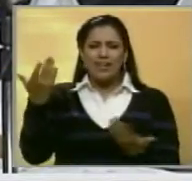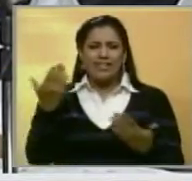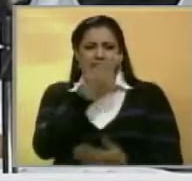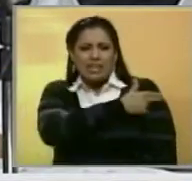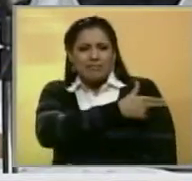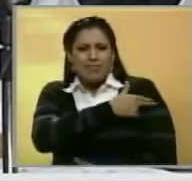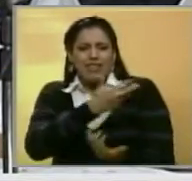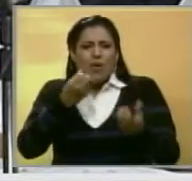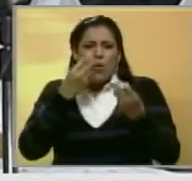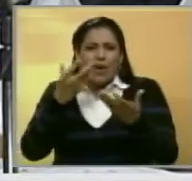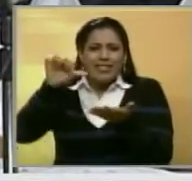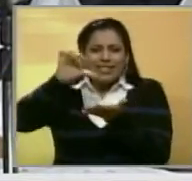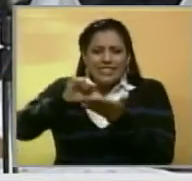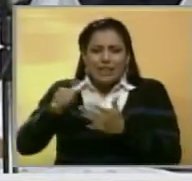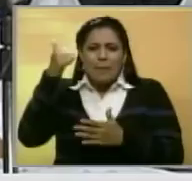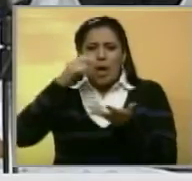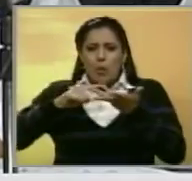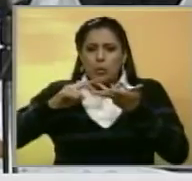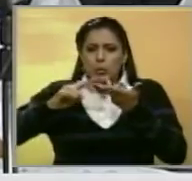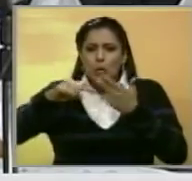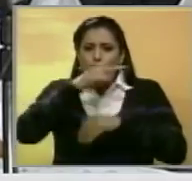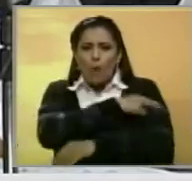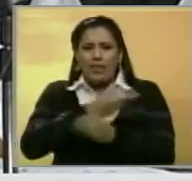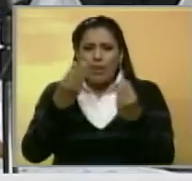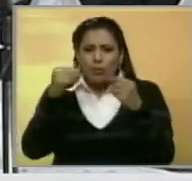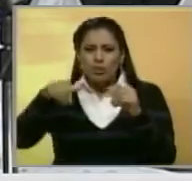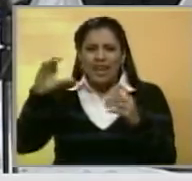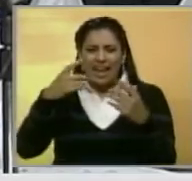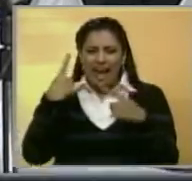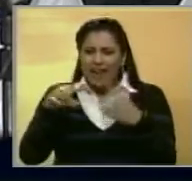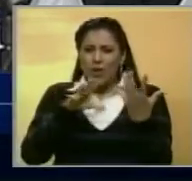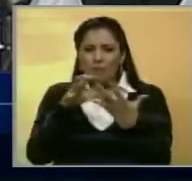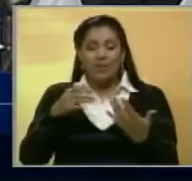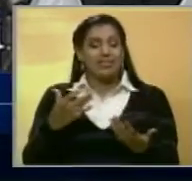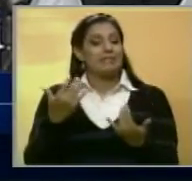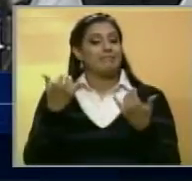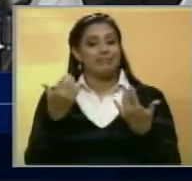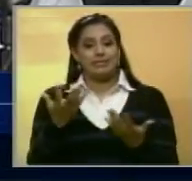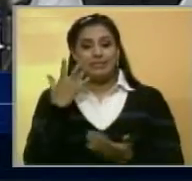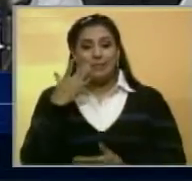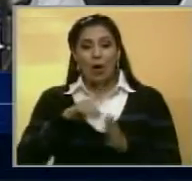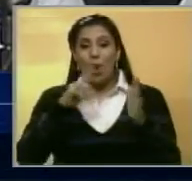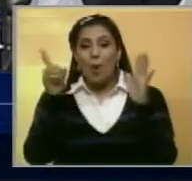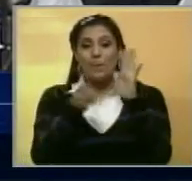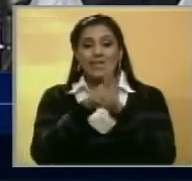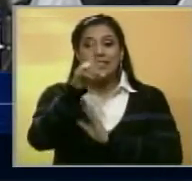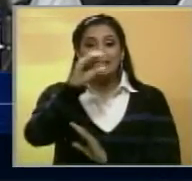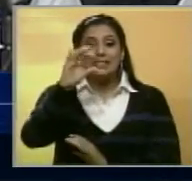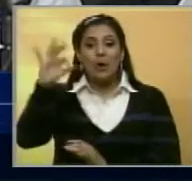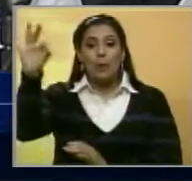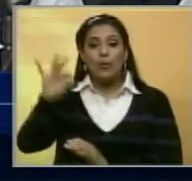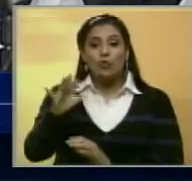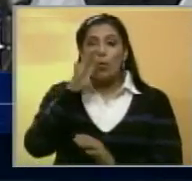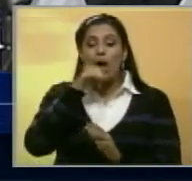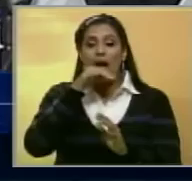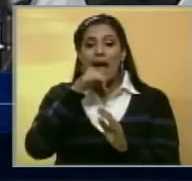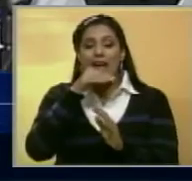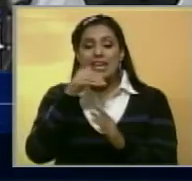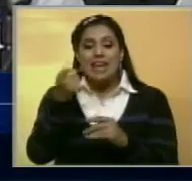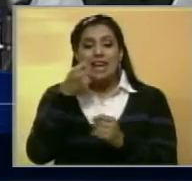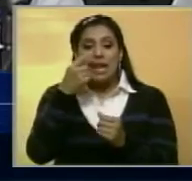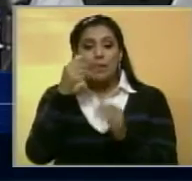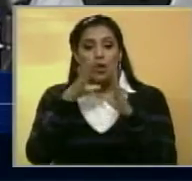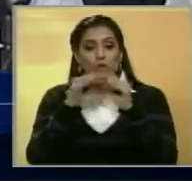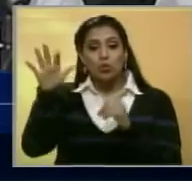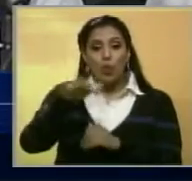precisamente el centro donde hay mayor número de centros hospitalarios. Mire, la carencia es casi absoluta en los hospitales del Ministerio del